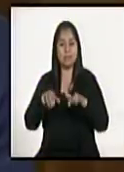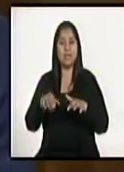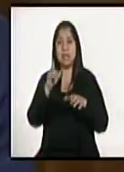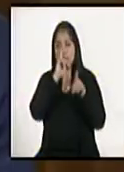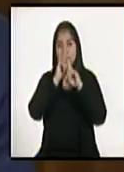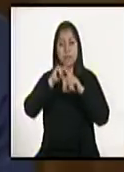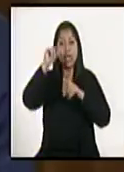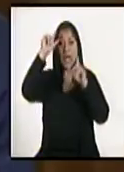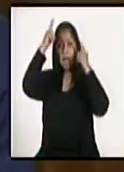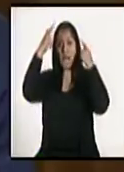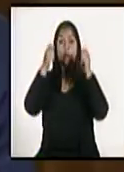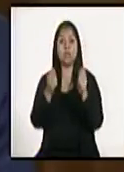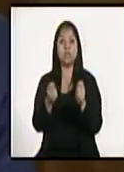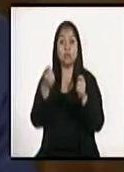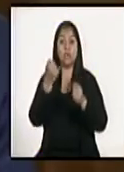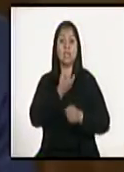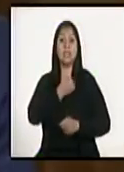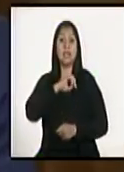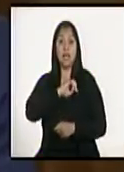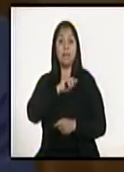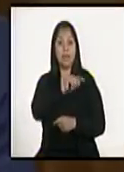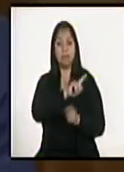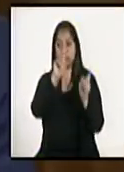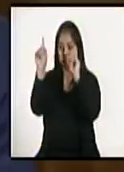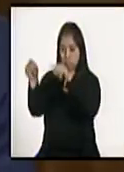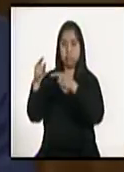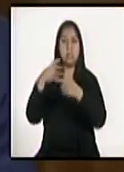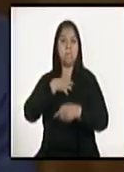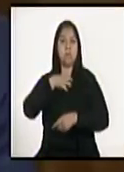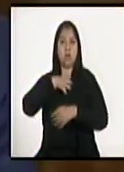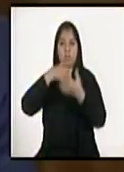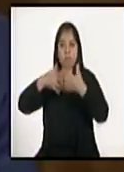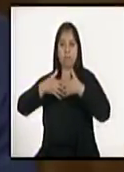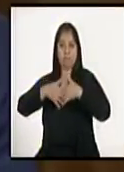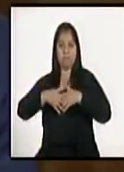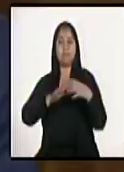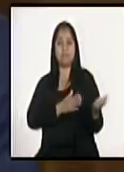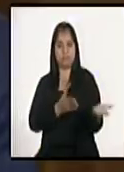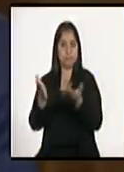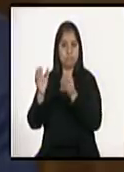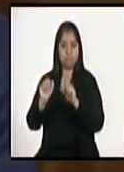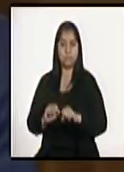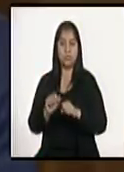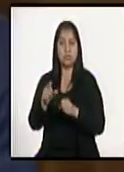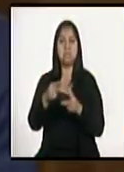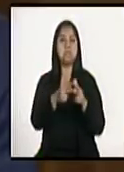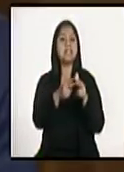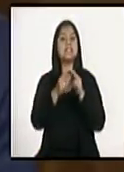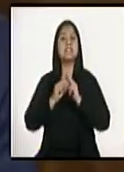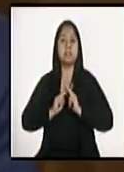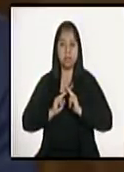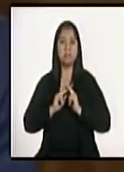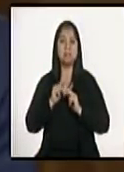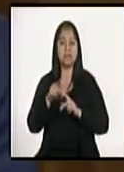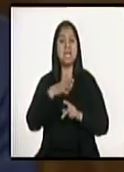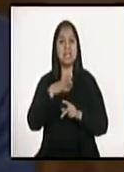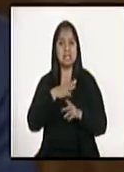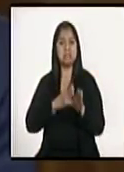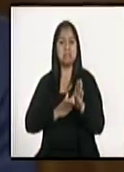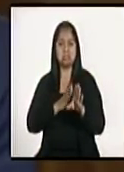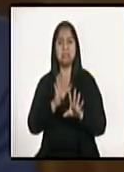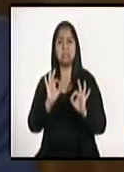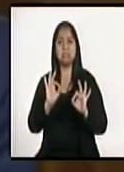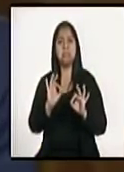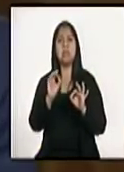INTECAP y de esta manera que puedan establecer su negocio propio. Esta línea tiene las mejores tasas del